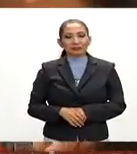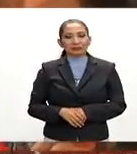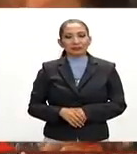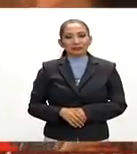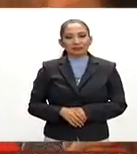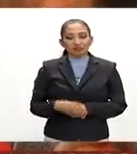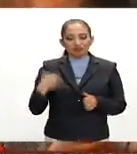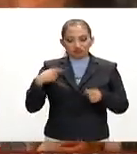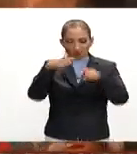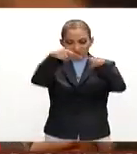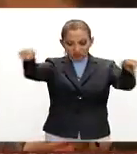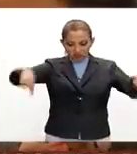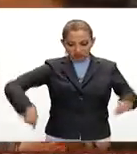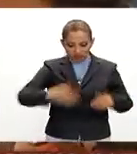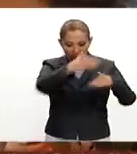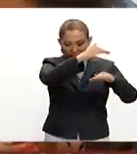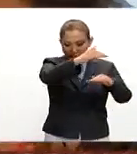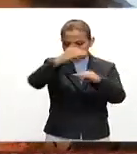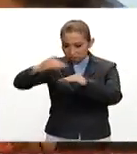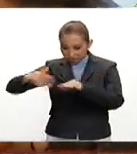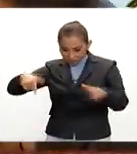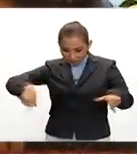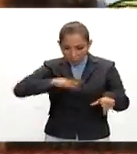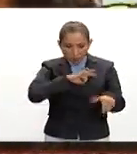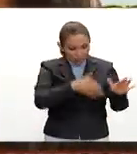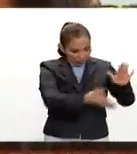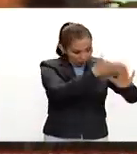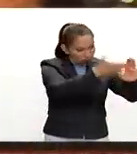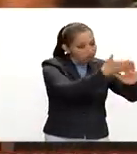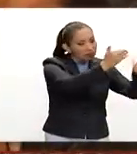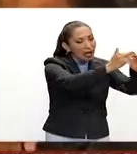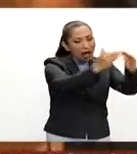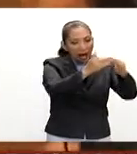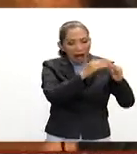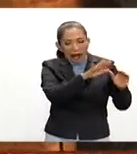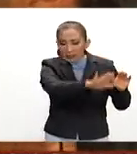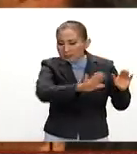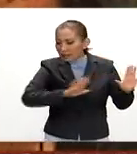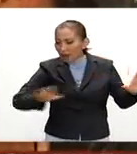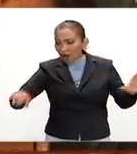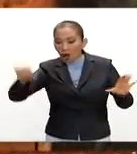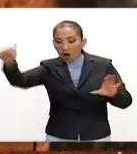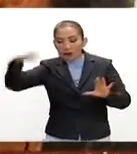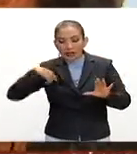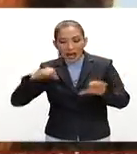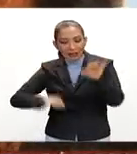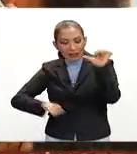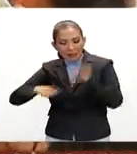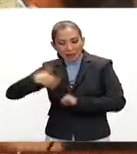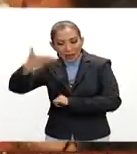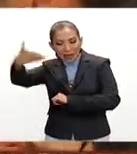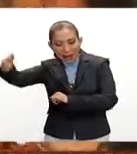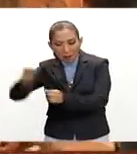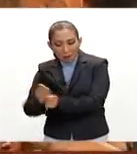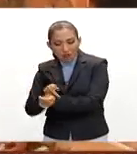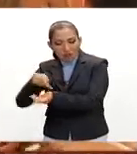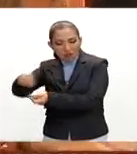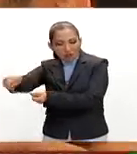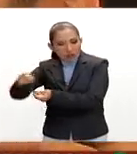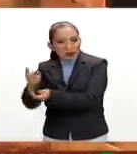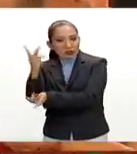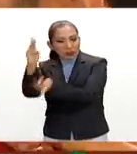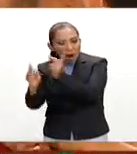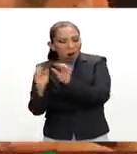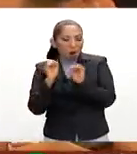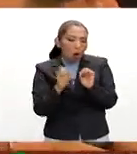limitar zonas donde sí se puede llevar a cabo la urbanización zonas donde se puede llevar a cabo actividades agrícolas y zonas donde se tiene que conservar